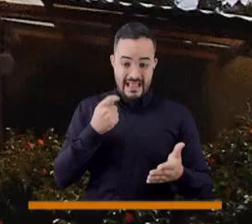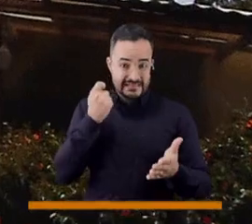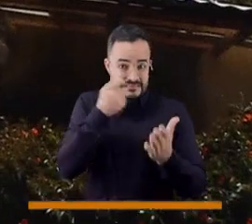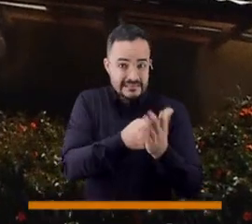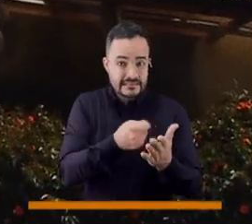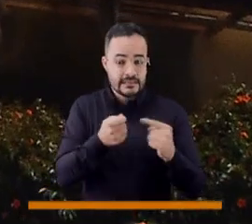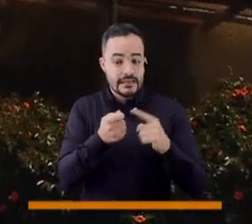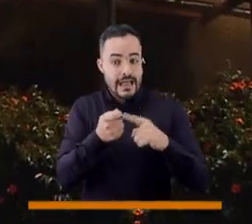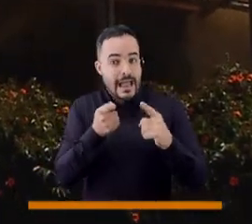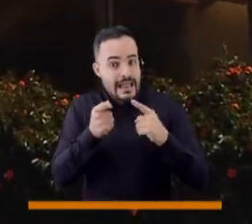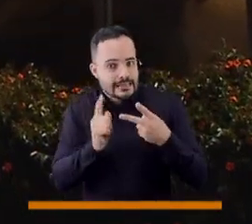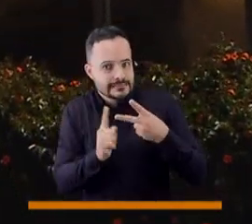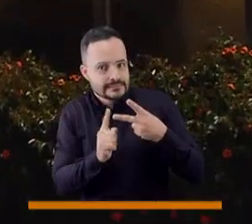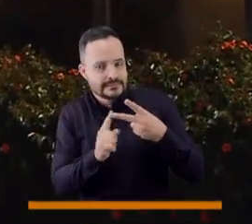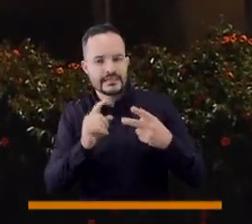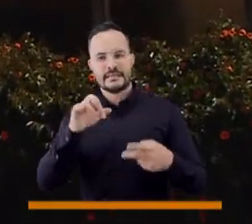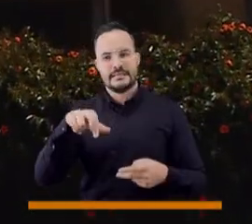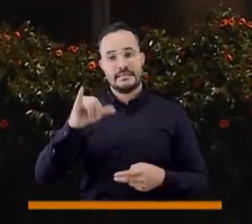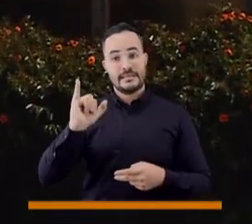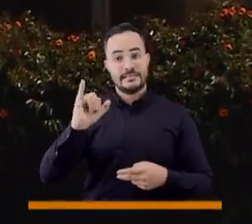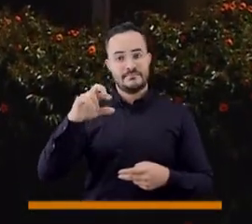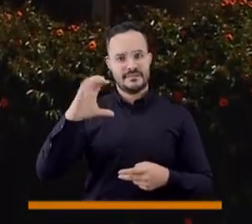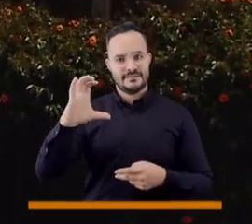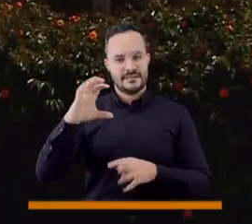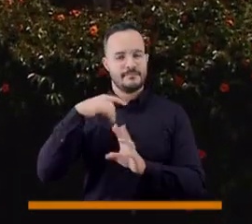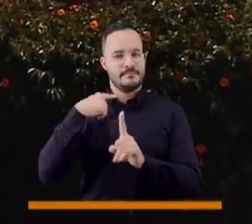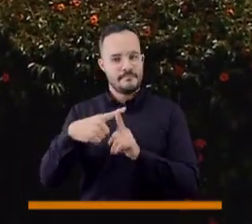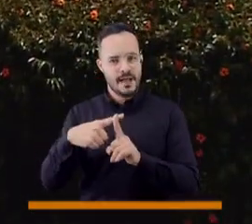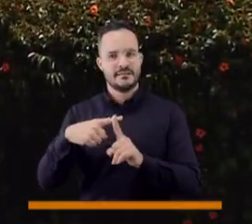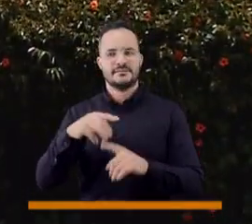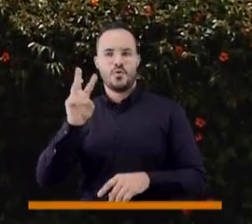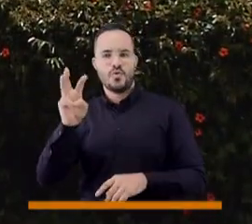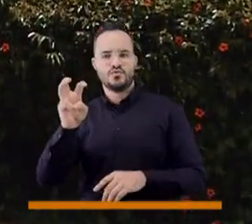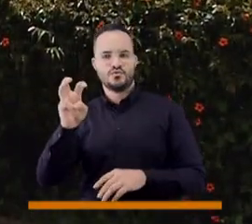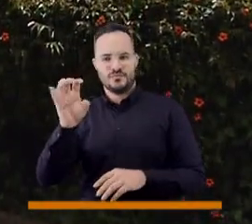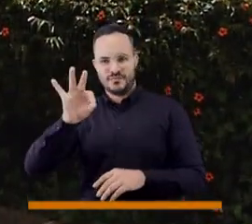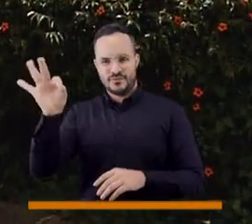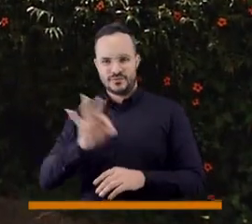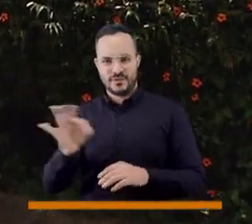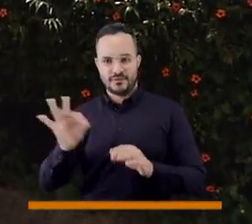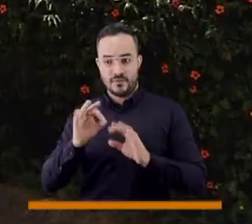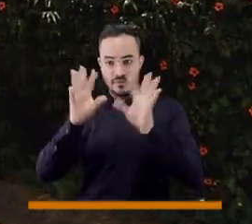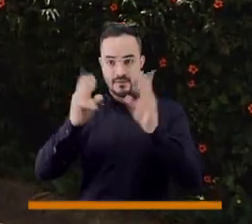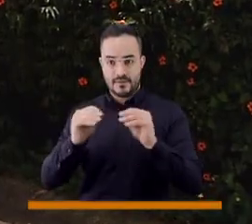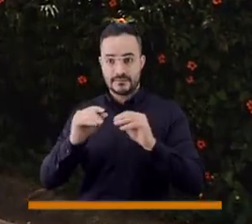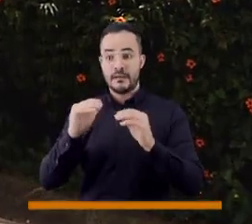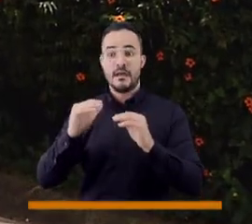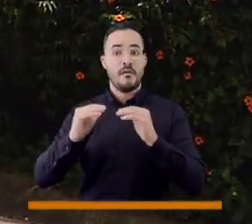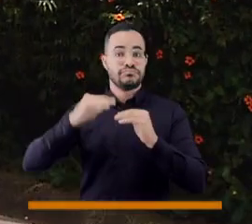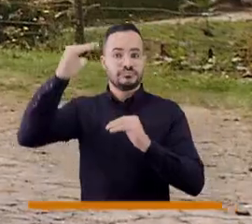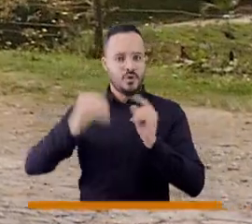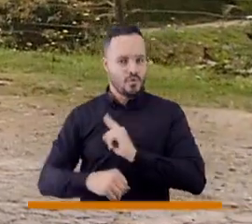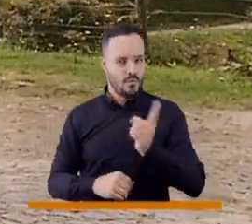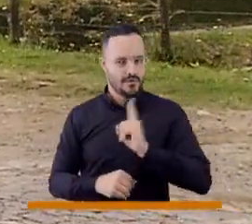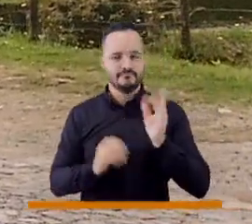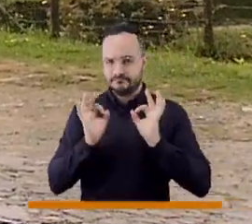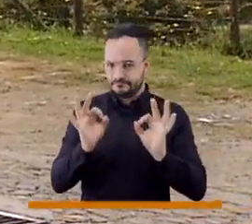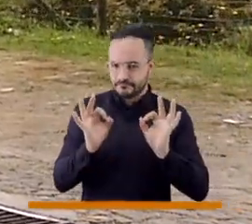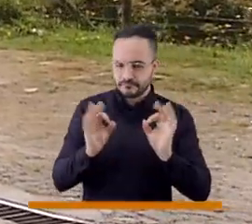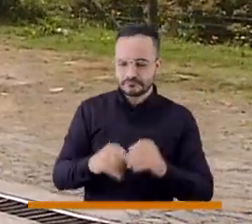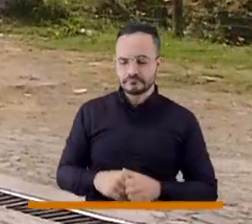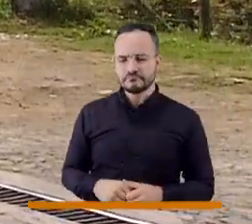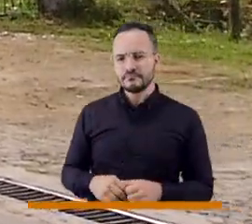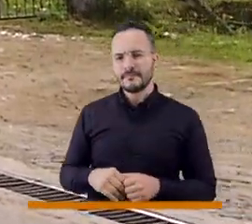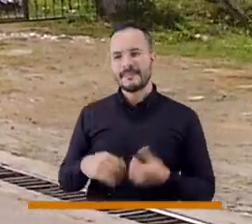que las personas deben pagar es el que no debe subir, IPC más ocho por ciento. Aún así, hemos